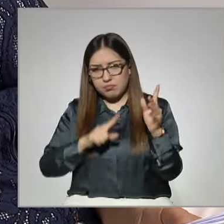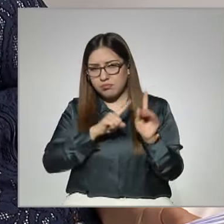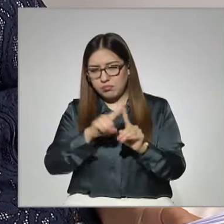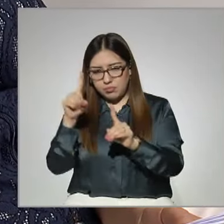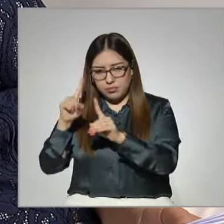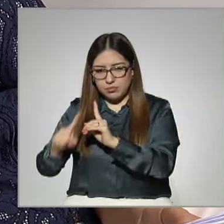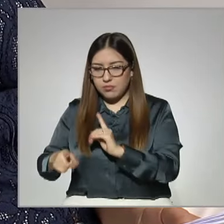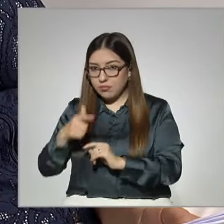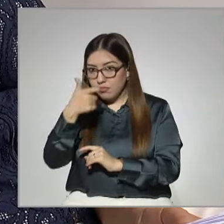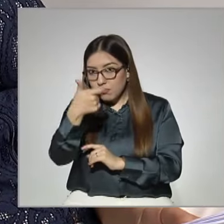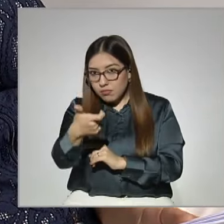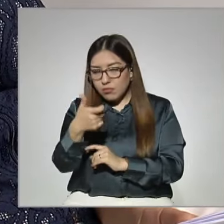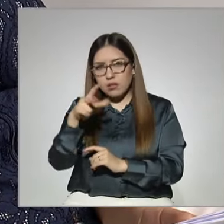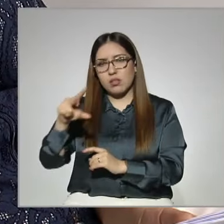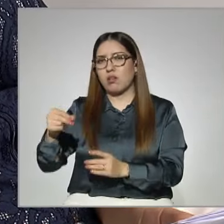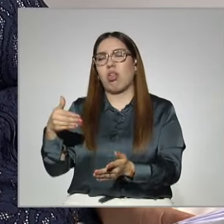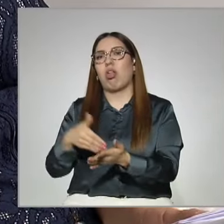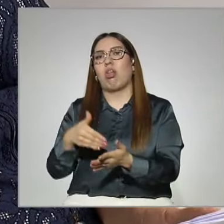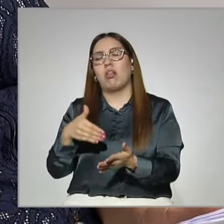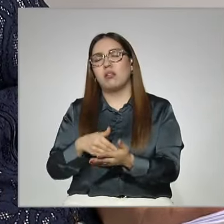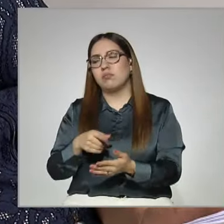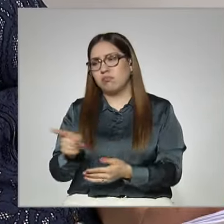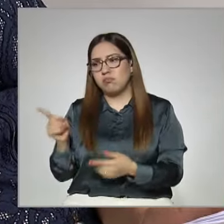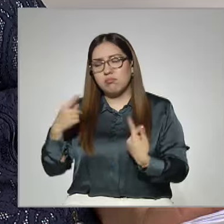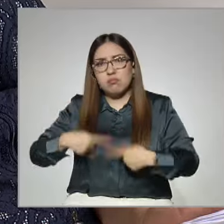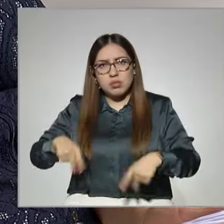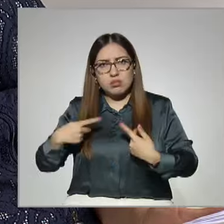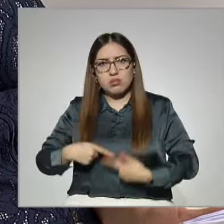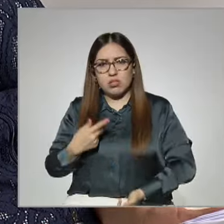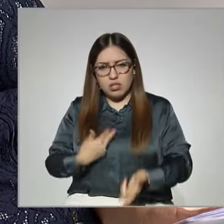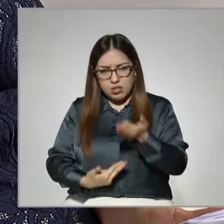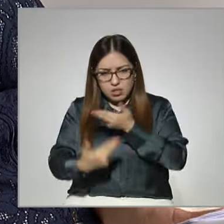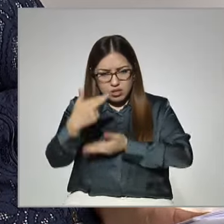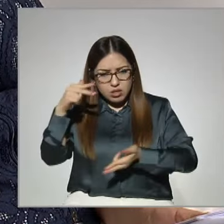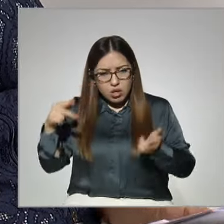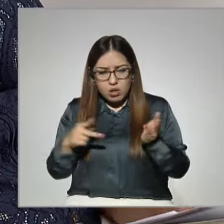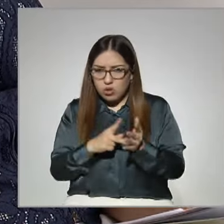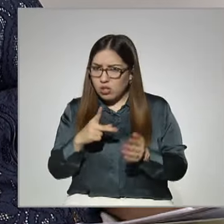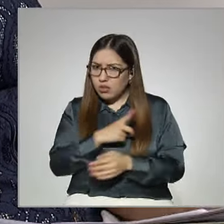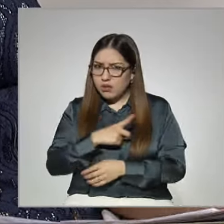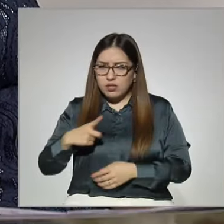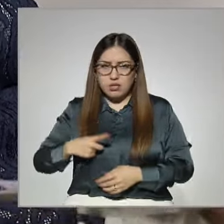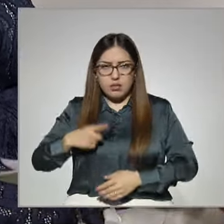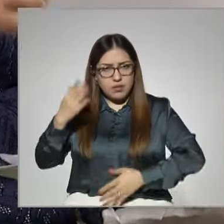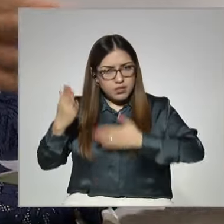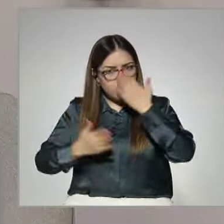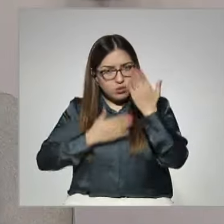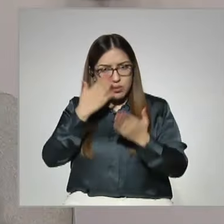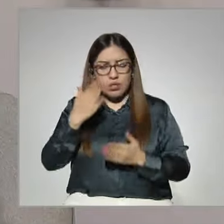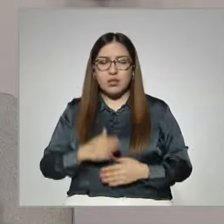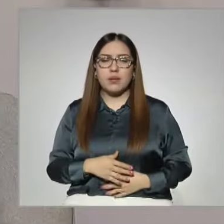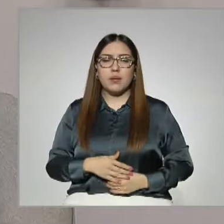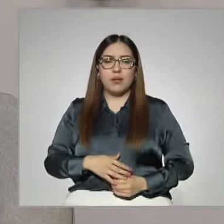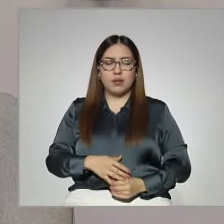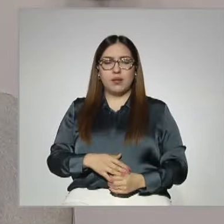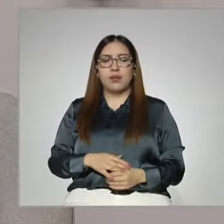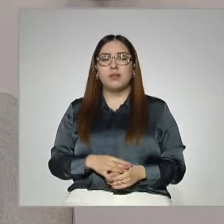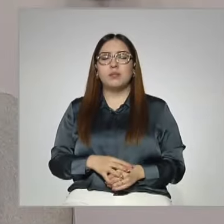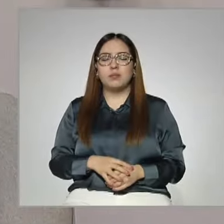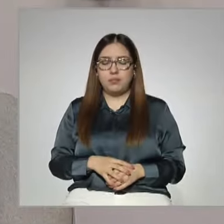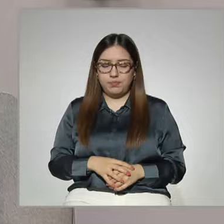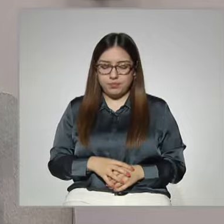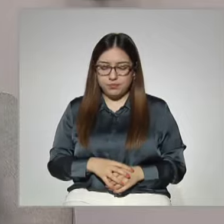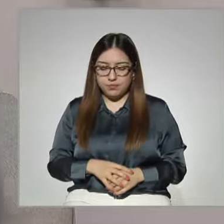económica buscamos que no sea el impedimento para que las personas regresen a la educación, a la formación. Oye, y pensaba, ahorita que